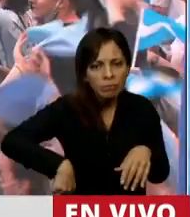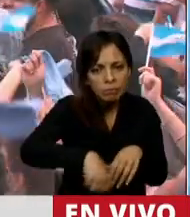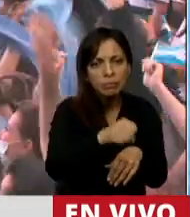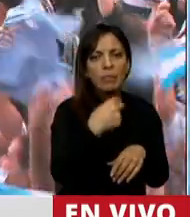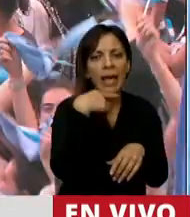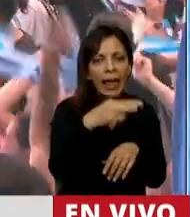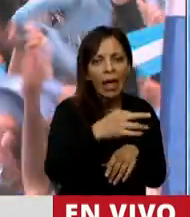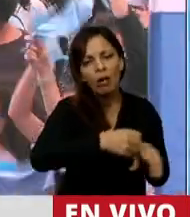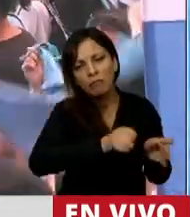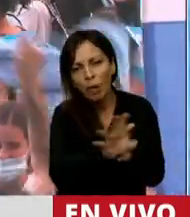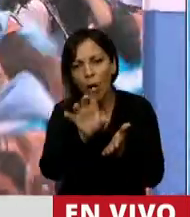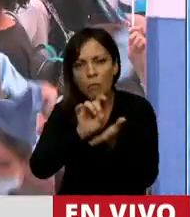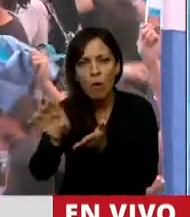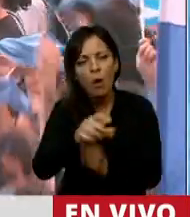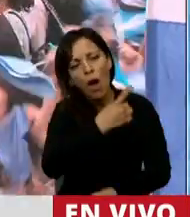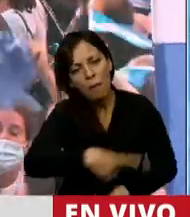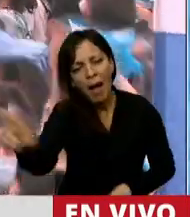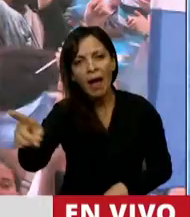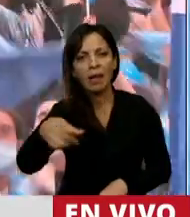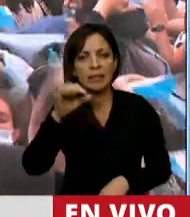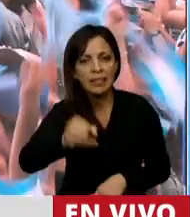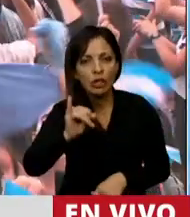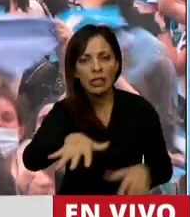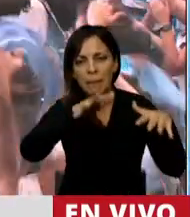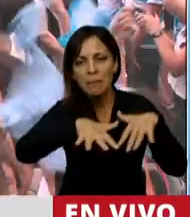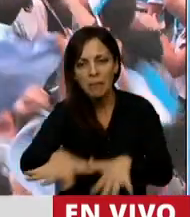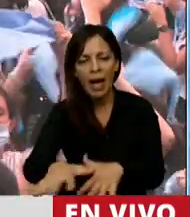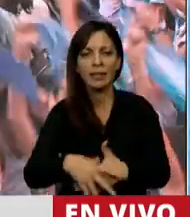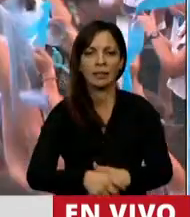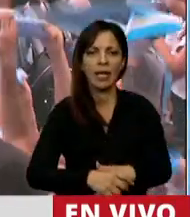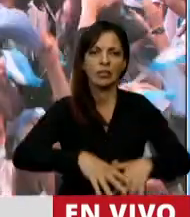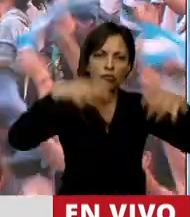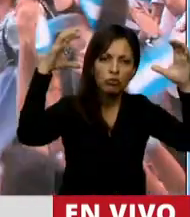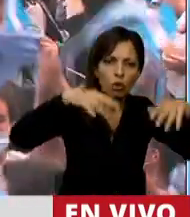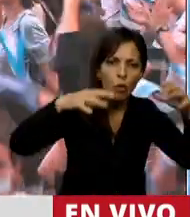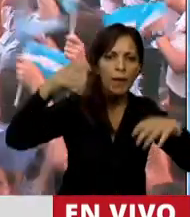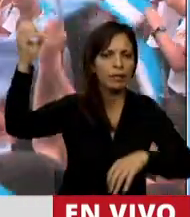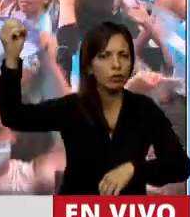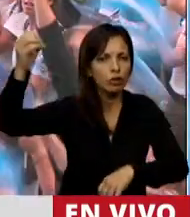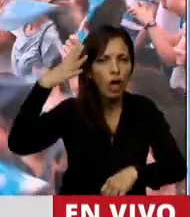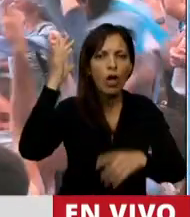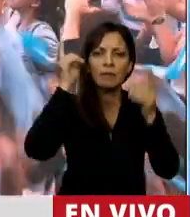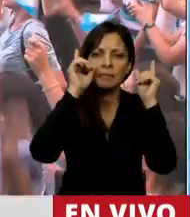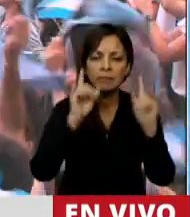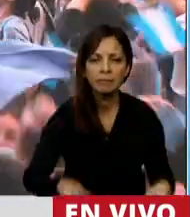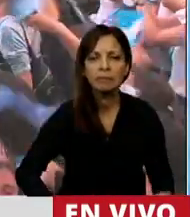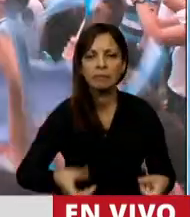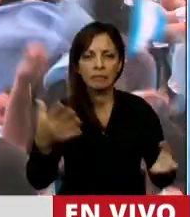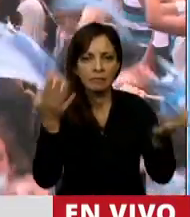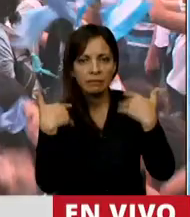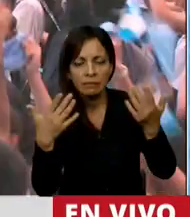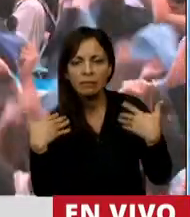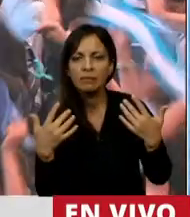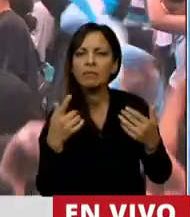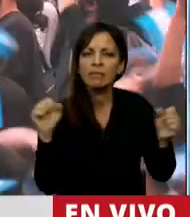obligadas a ir a las marchas, con sol, con lluvia, con calor, en pleno